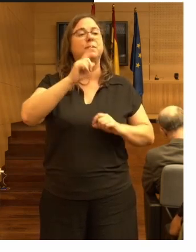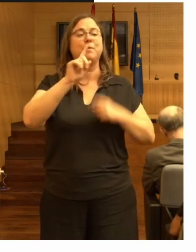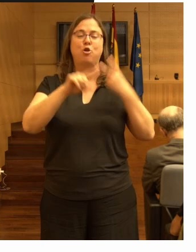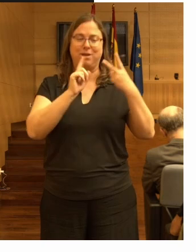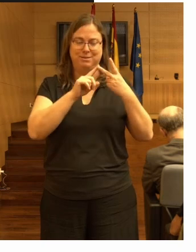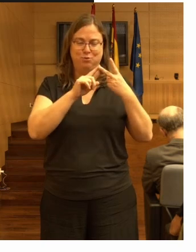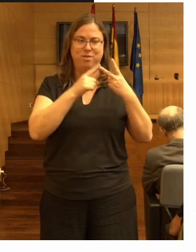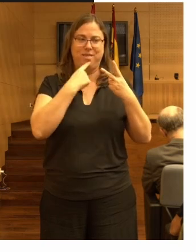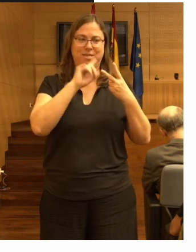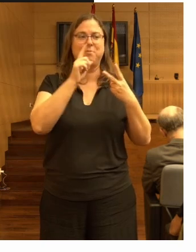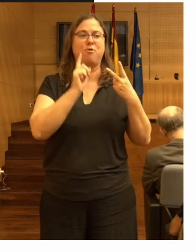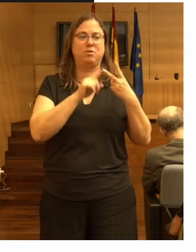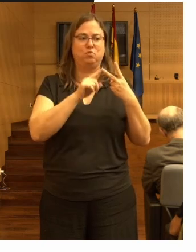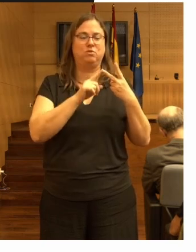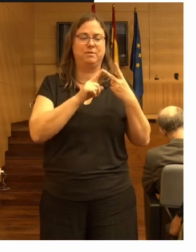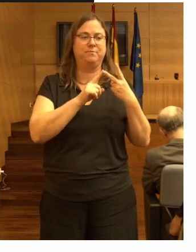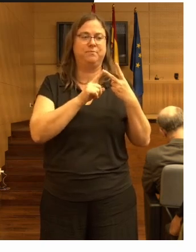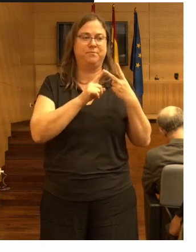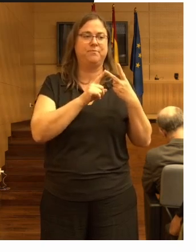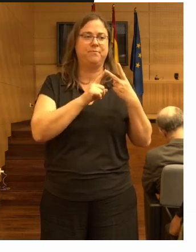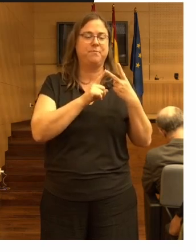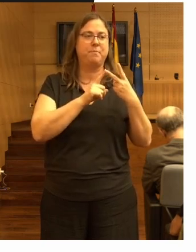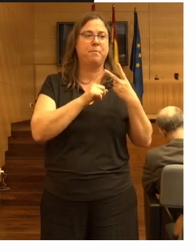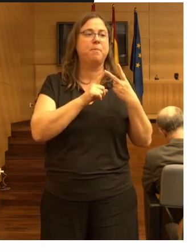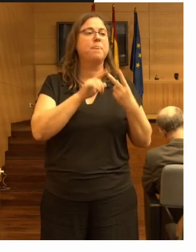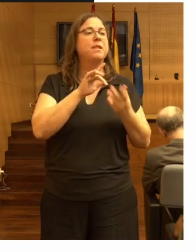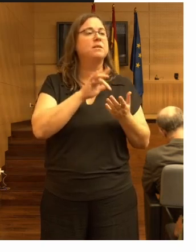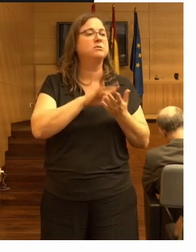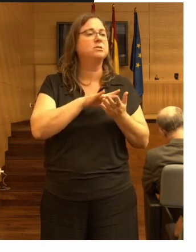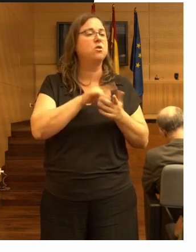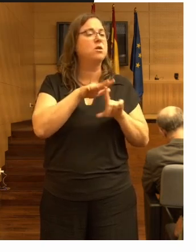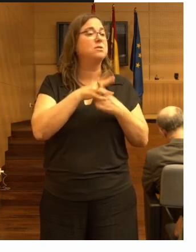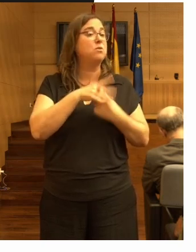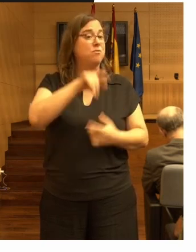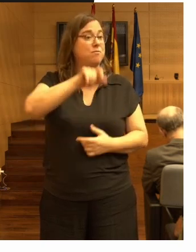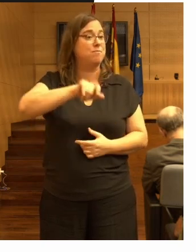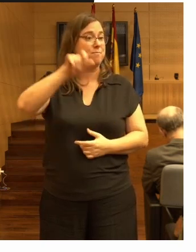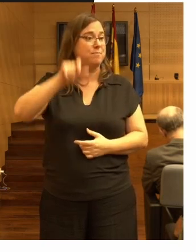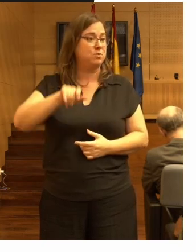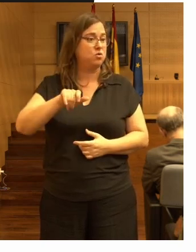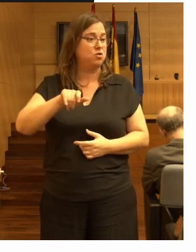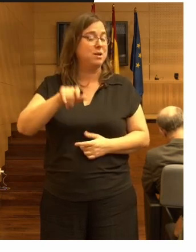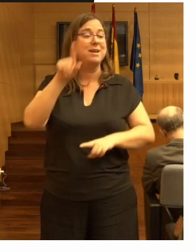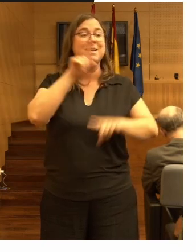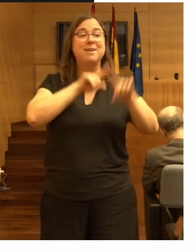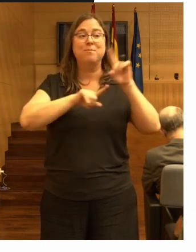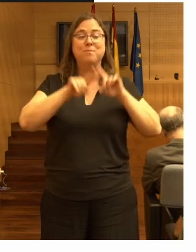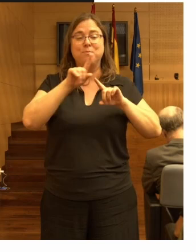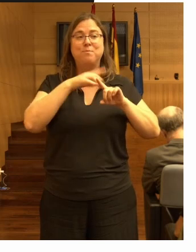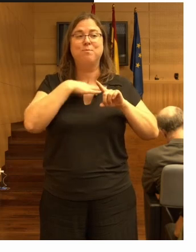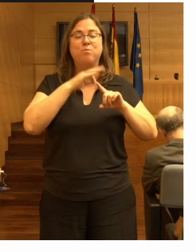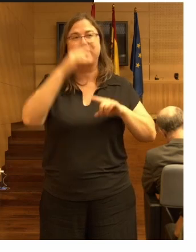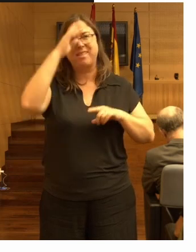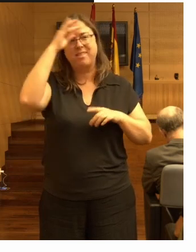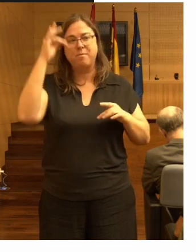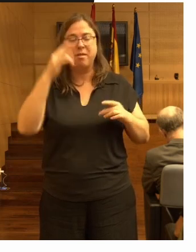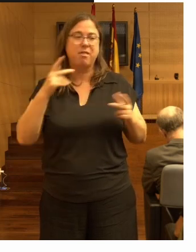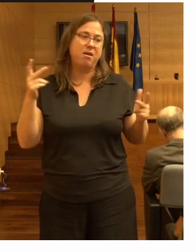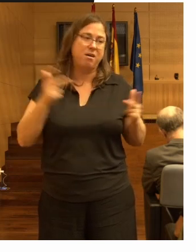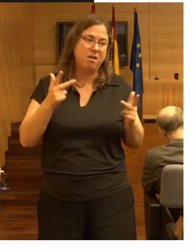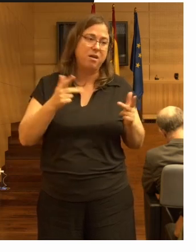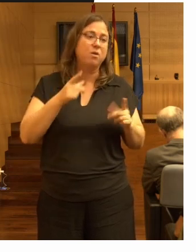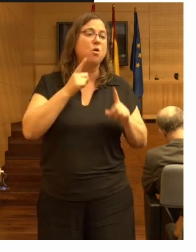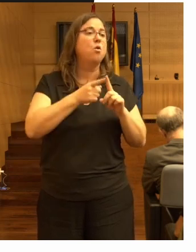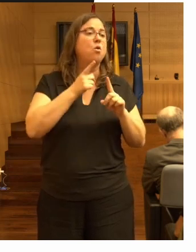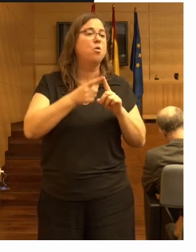segunda tenemos la situación de una persona con probablemente una demencia severa que está